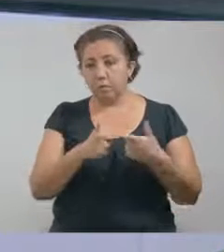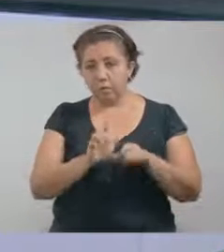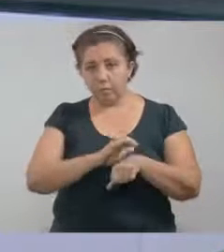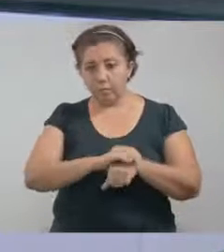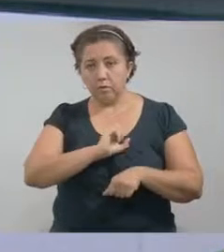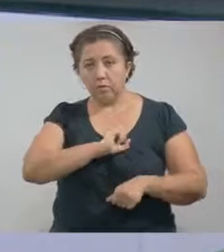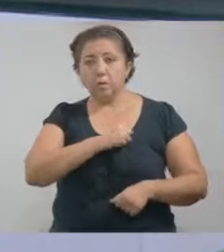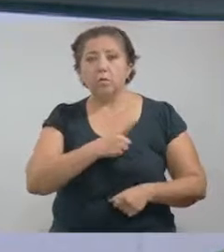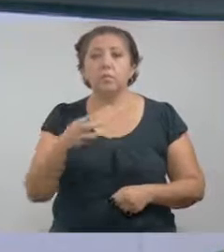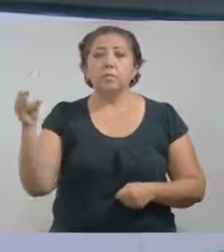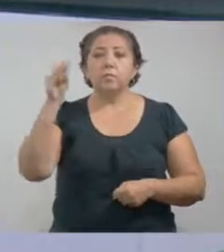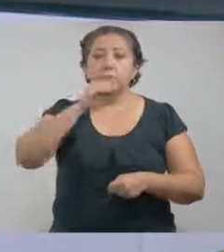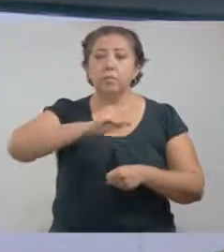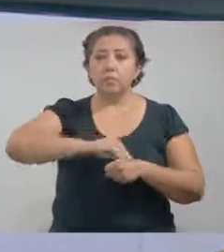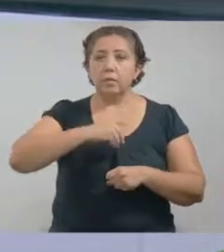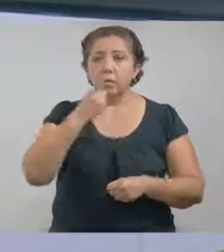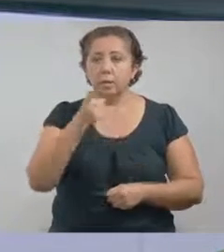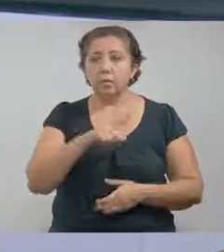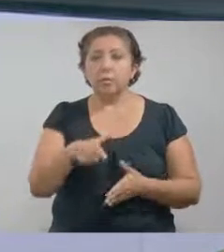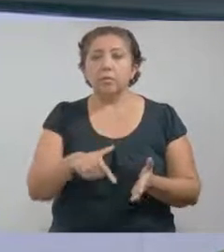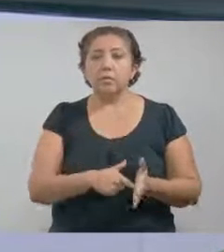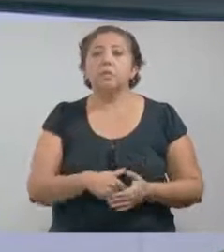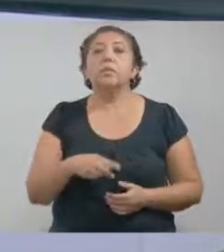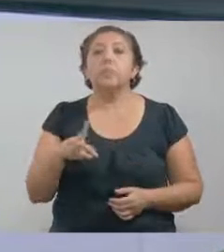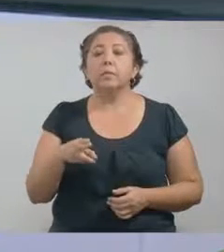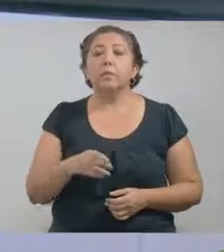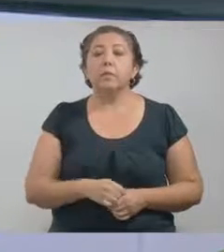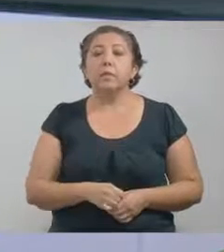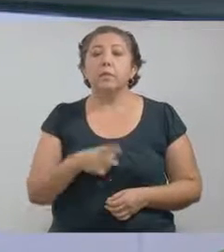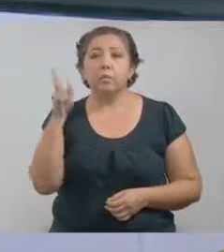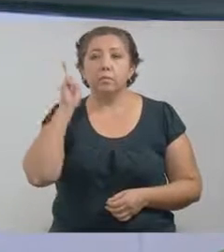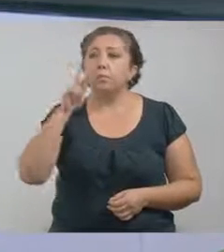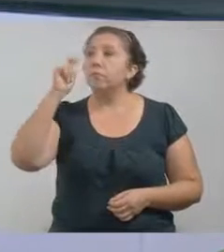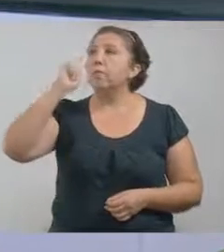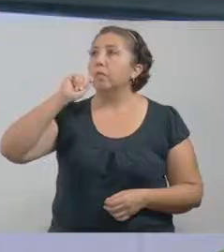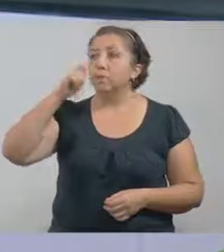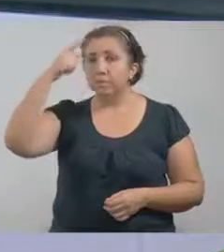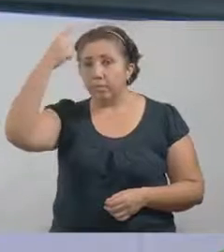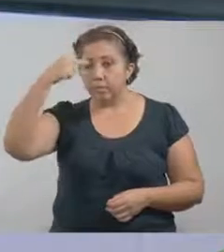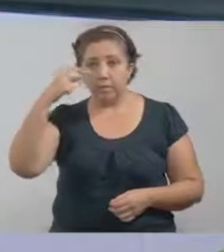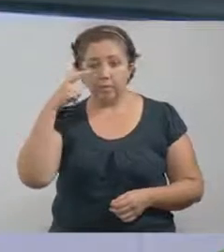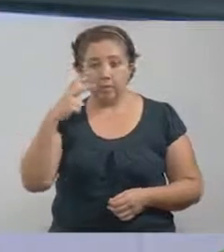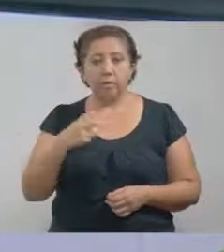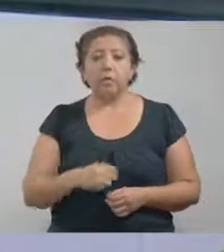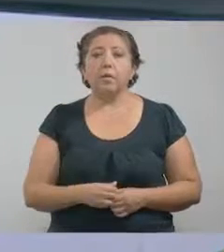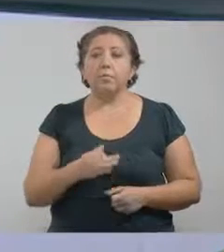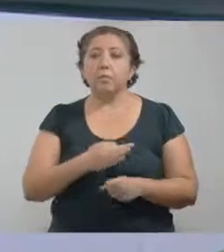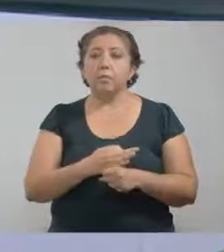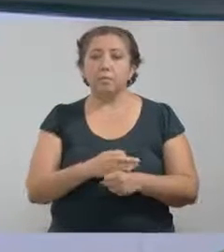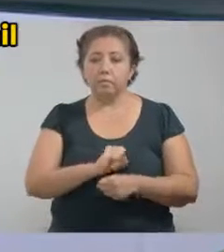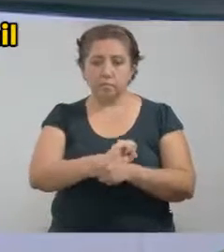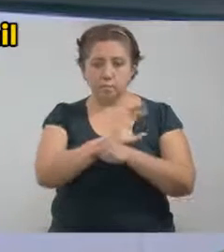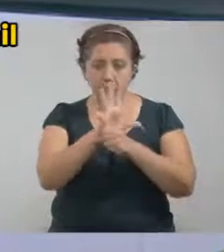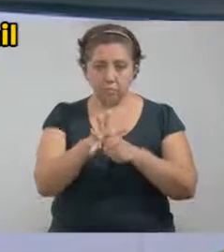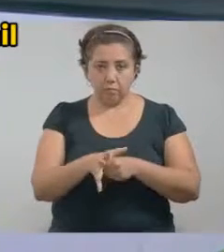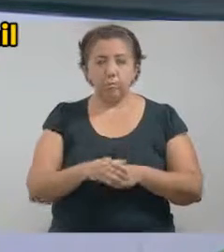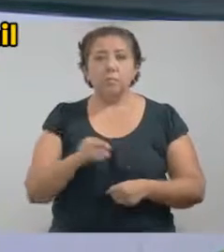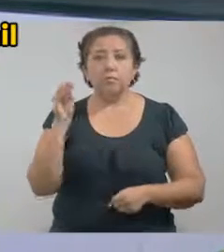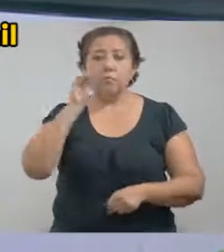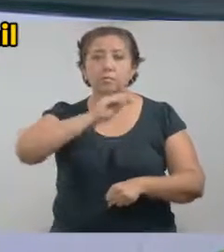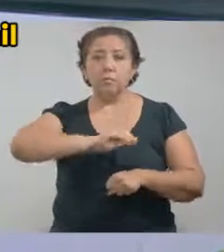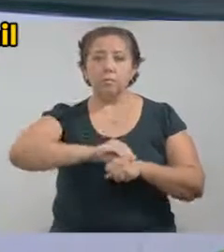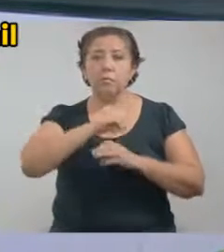de amigos de la salud se suma la instalación de módulos itinerantes para la toma de muestras, para una detección oportuna de coronavirus y la